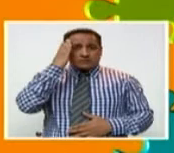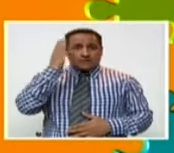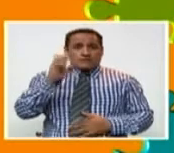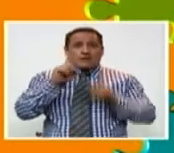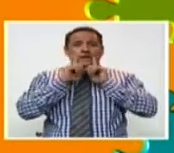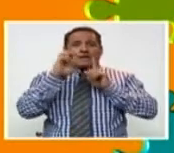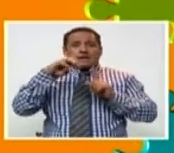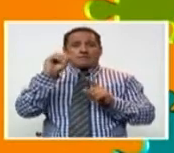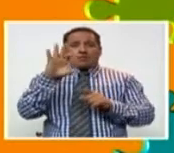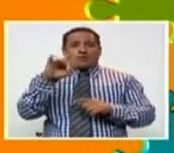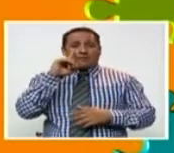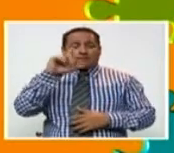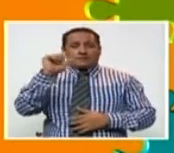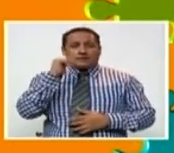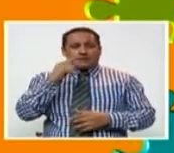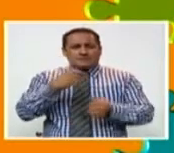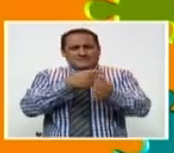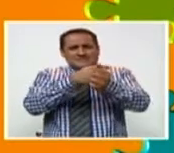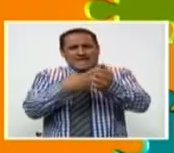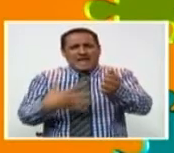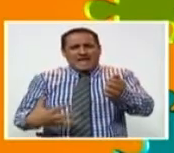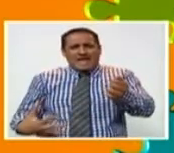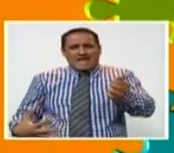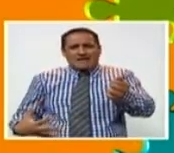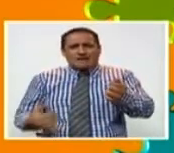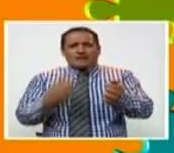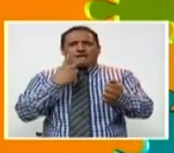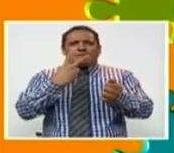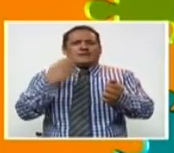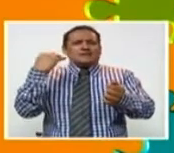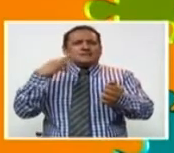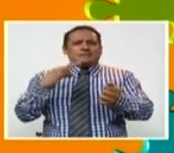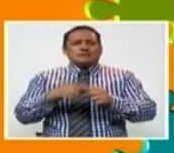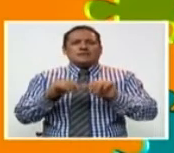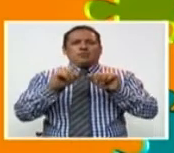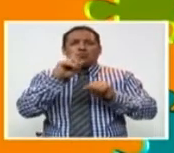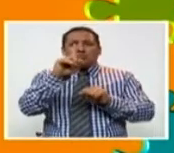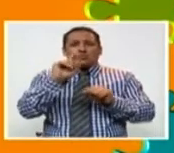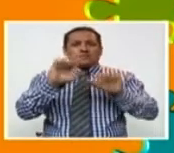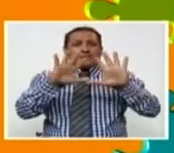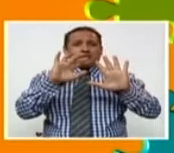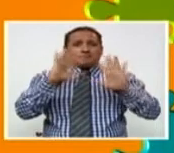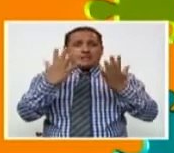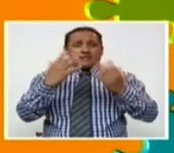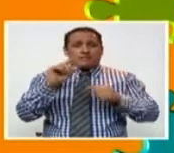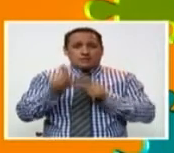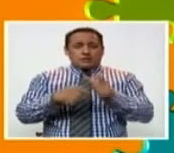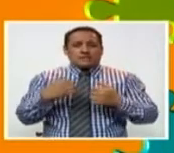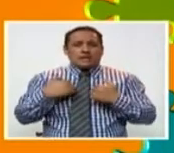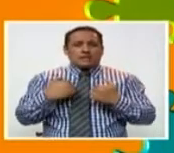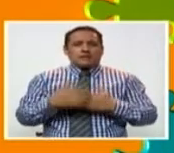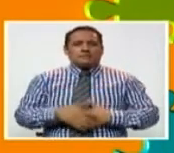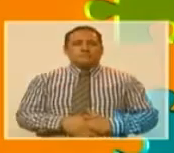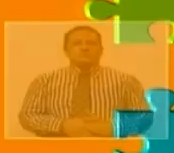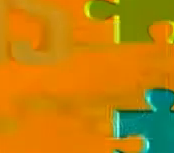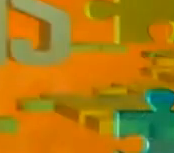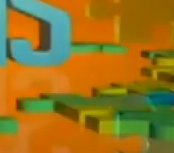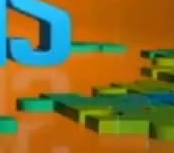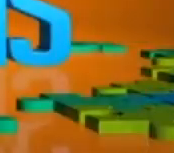¿Sabías que el hemofil es un problema hemorrágico? Aproximadamente una de 10.000 personas nace con ella.